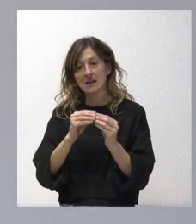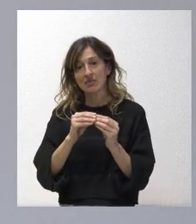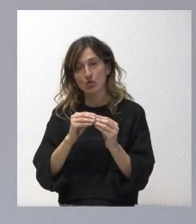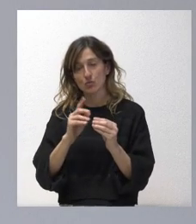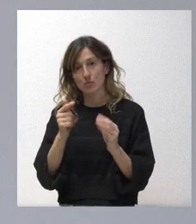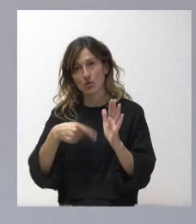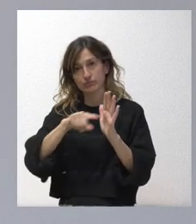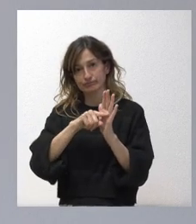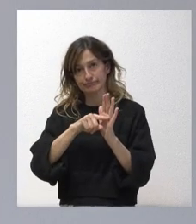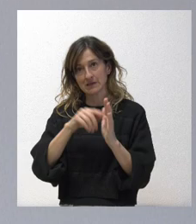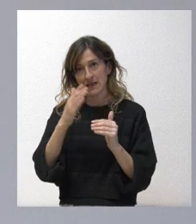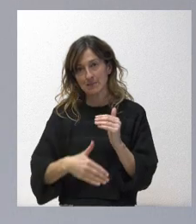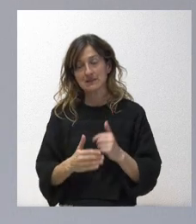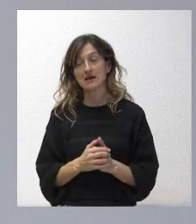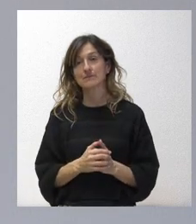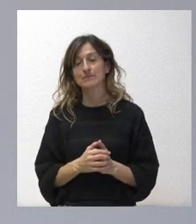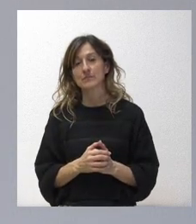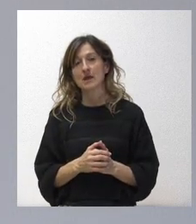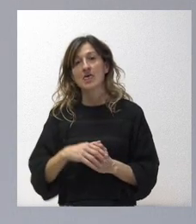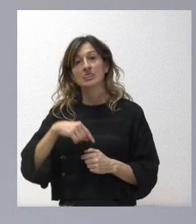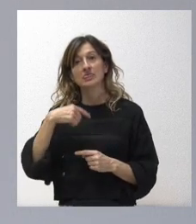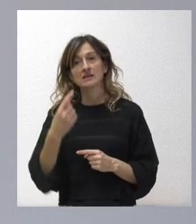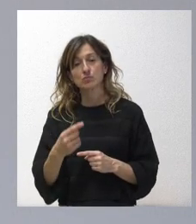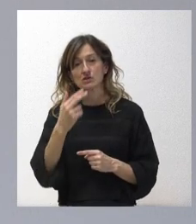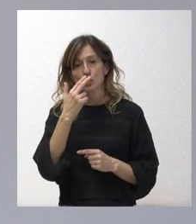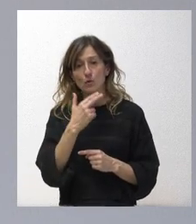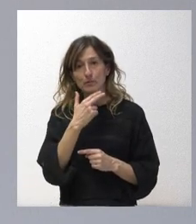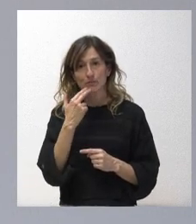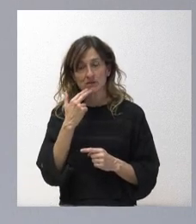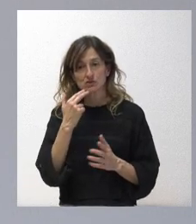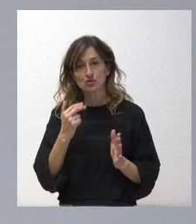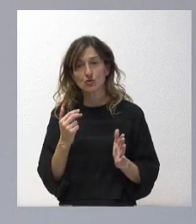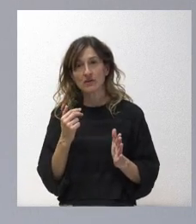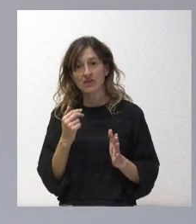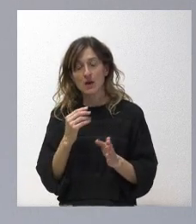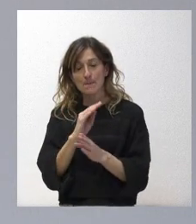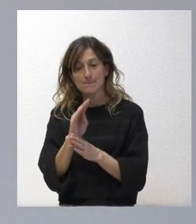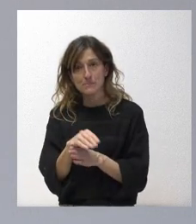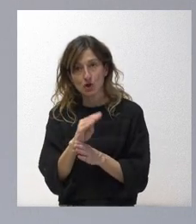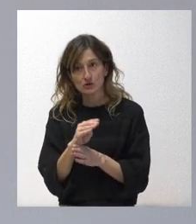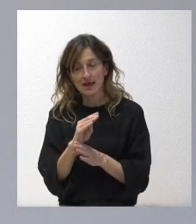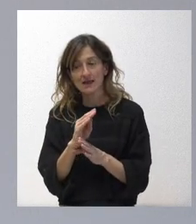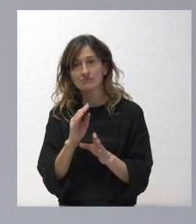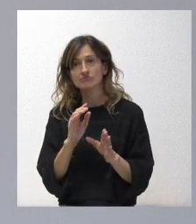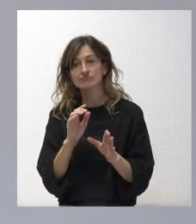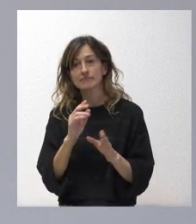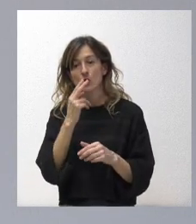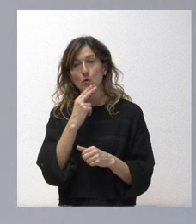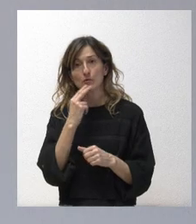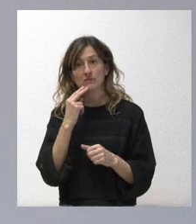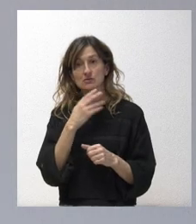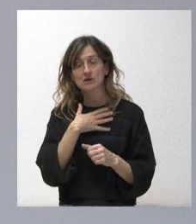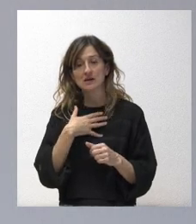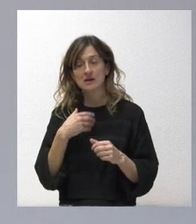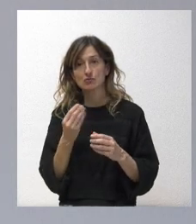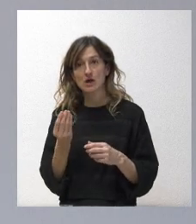Para el resto, asumimos posteriormente un compromiso no de proteger ante cualquier tipo de cultivo. Asumimos el compromiso de ampliarlo